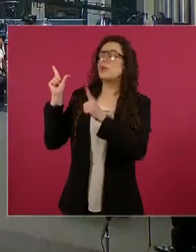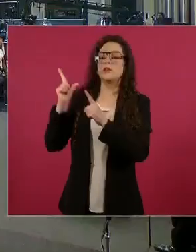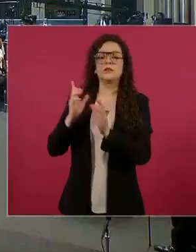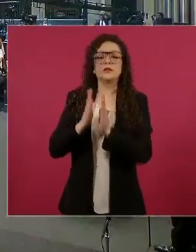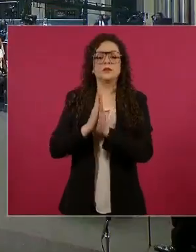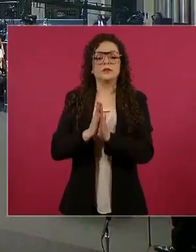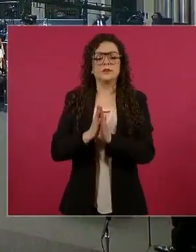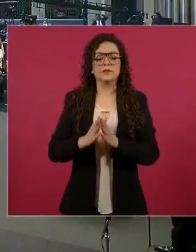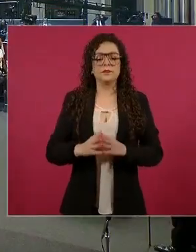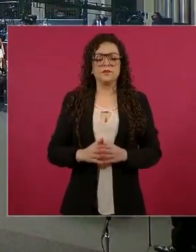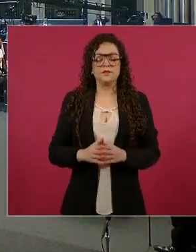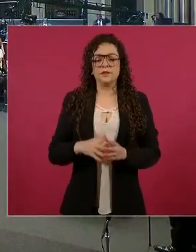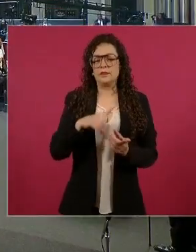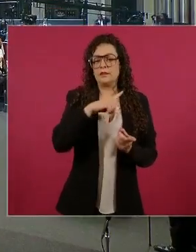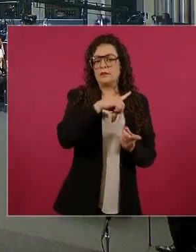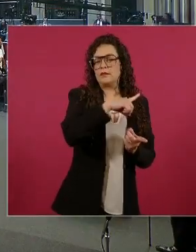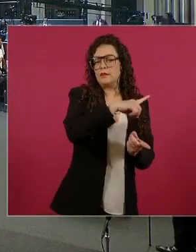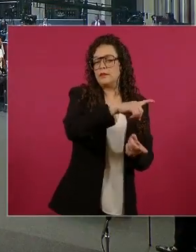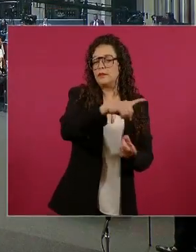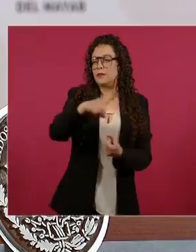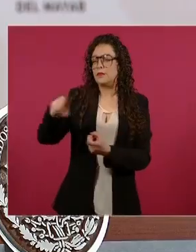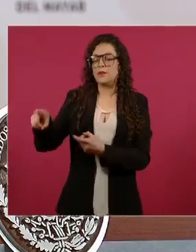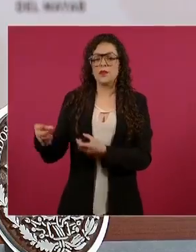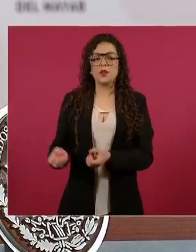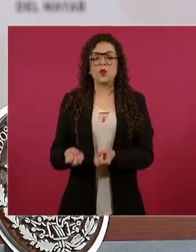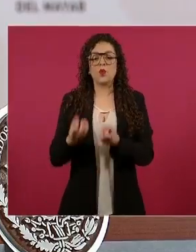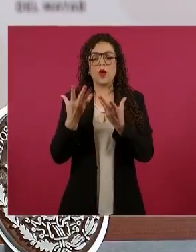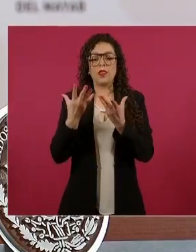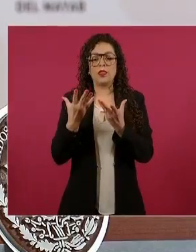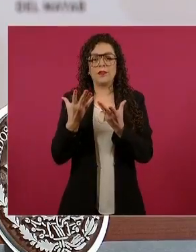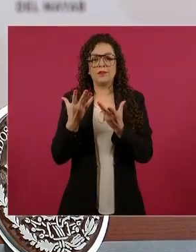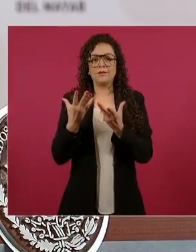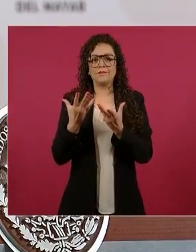¿Cuánto entró al cajón?